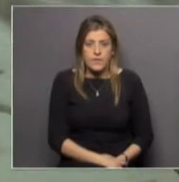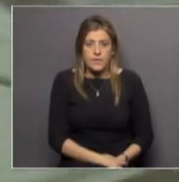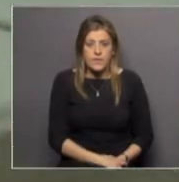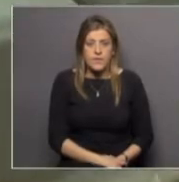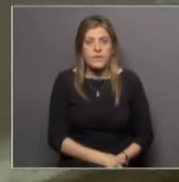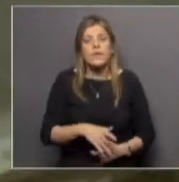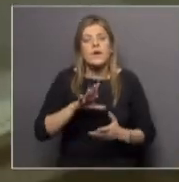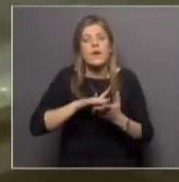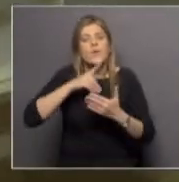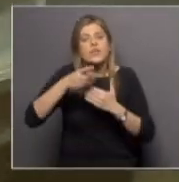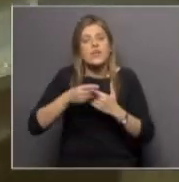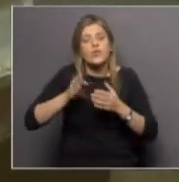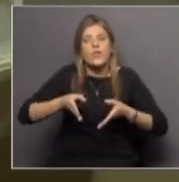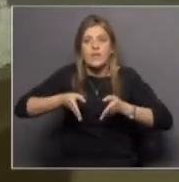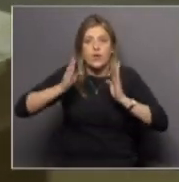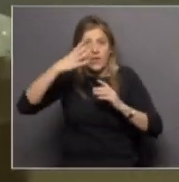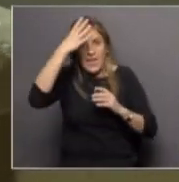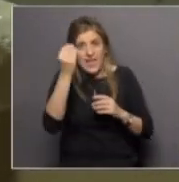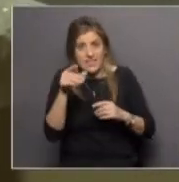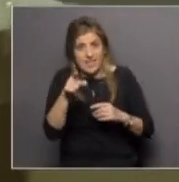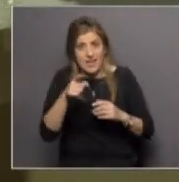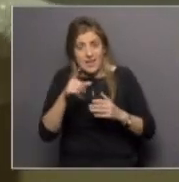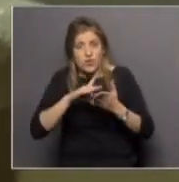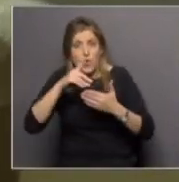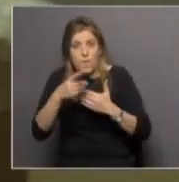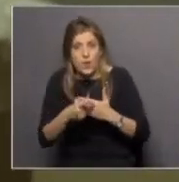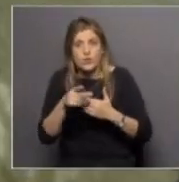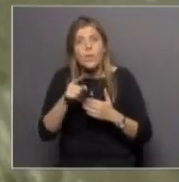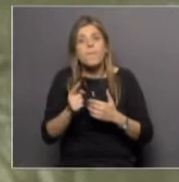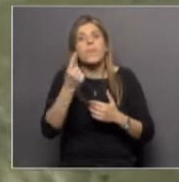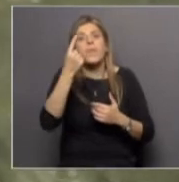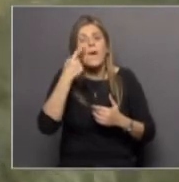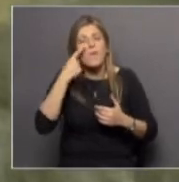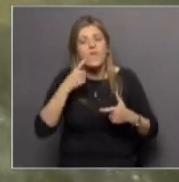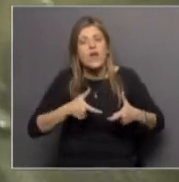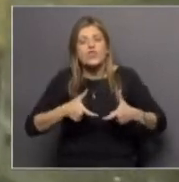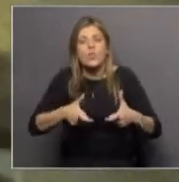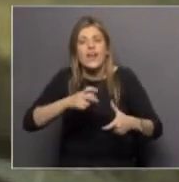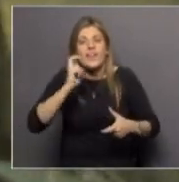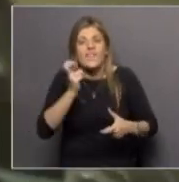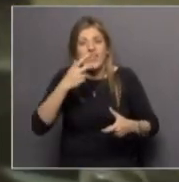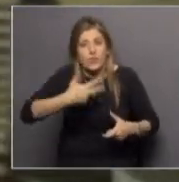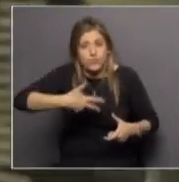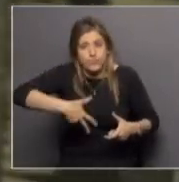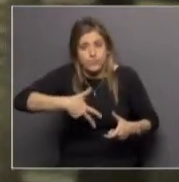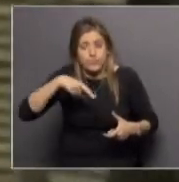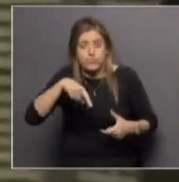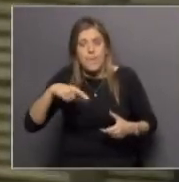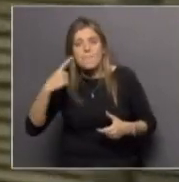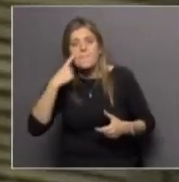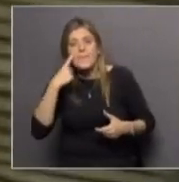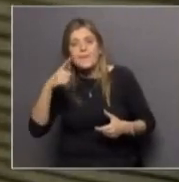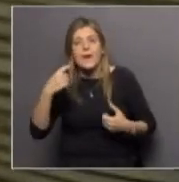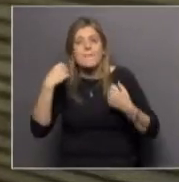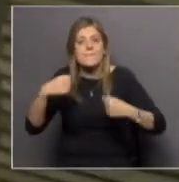El proyecto de la torre de las telecomunicaciones se puede decir que permitió inaugurar este túnel del viento fue el primer ensayo de